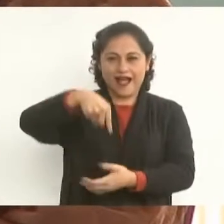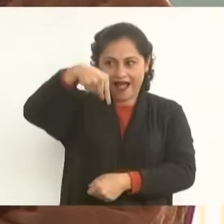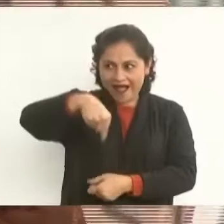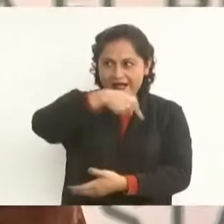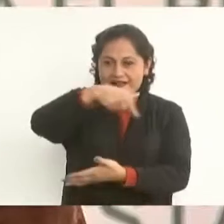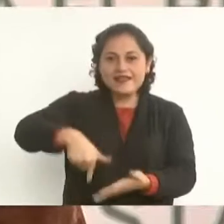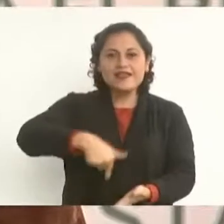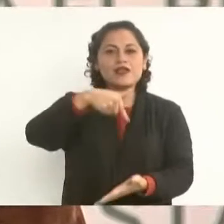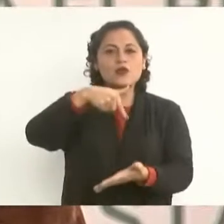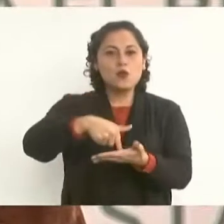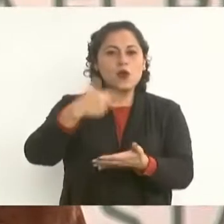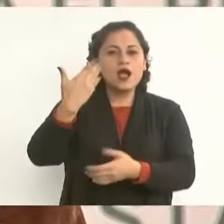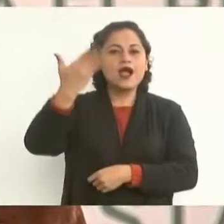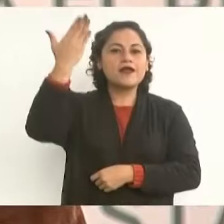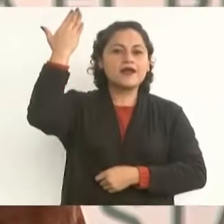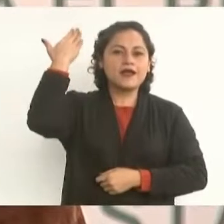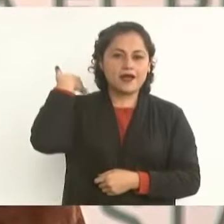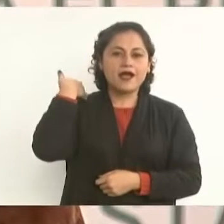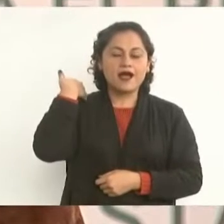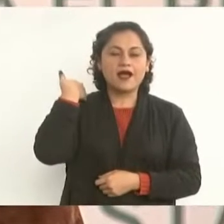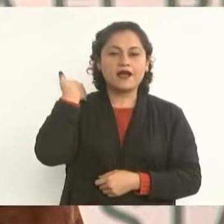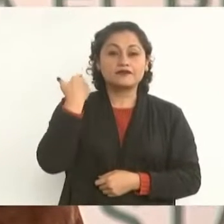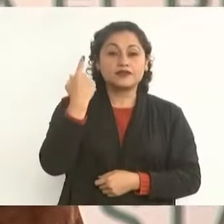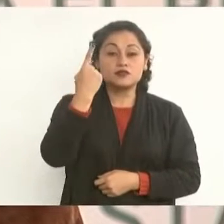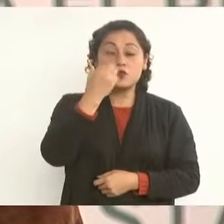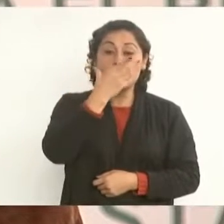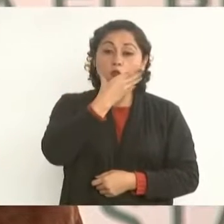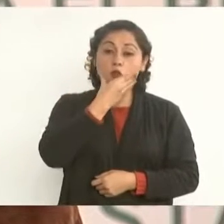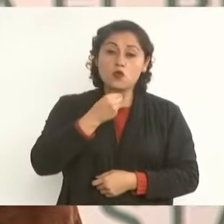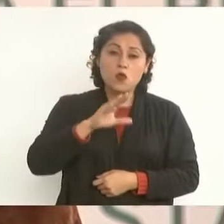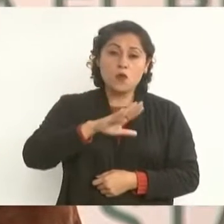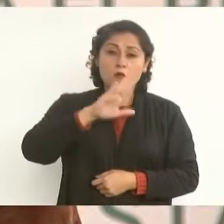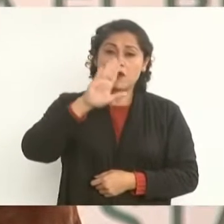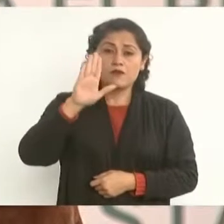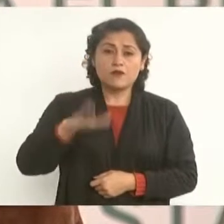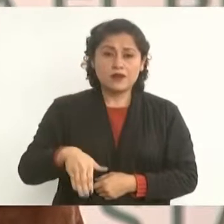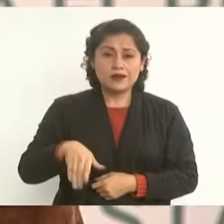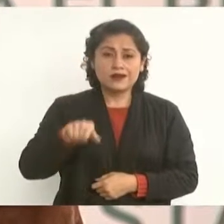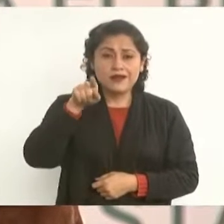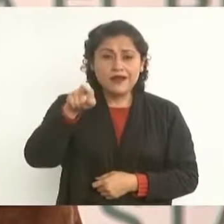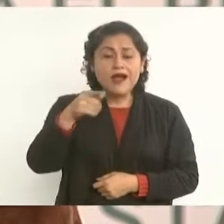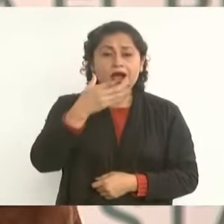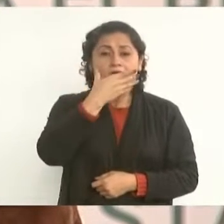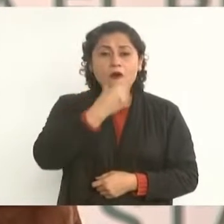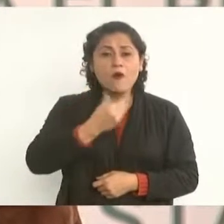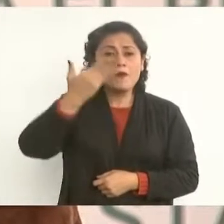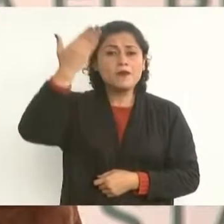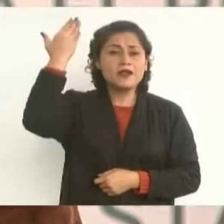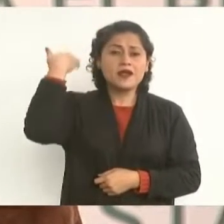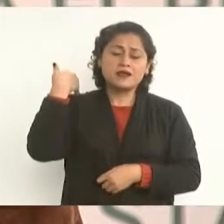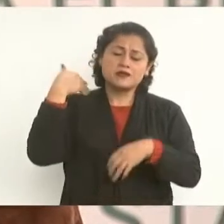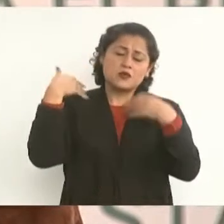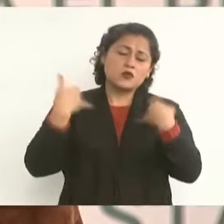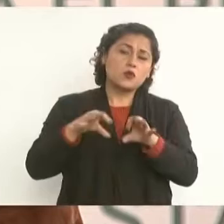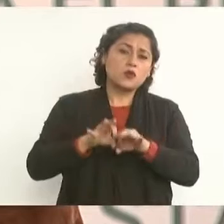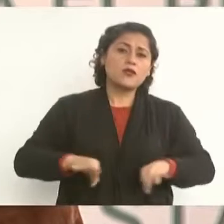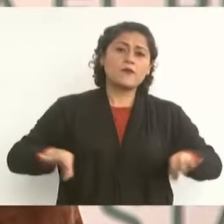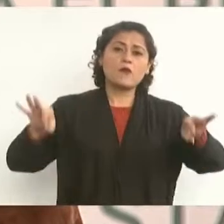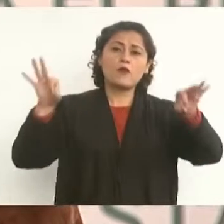uno de los constructores más importantes, antes de la Tercera Transformación,